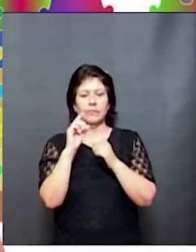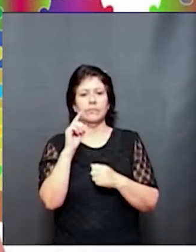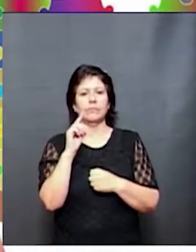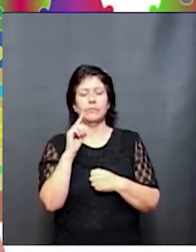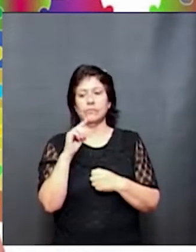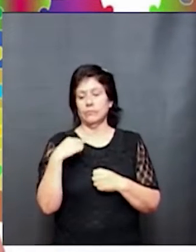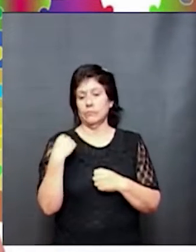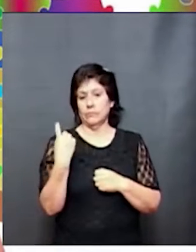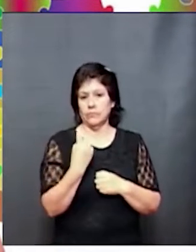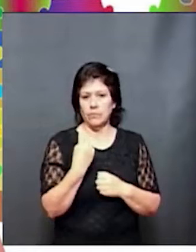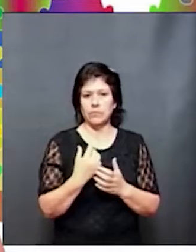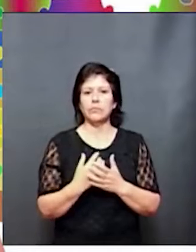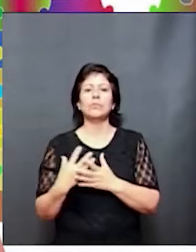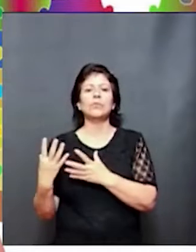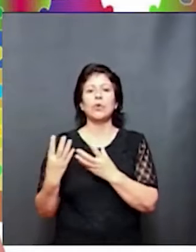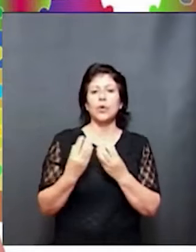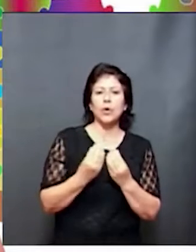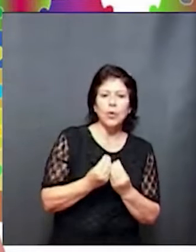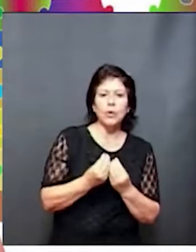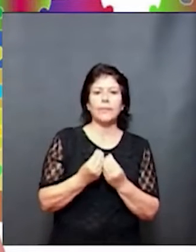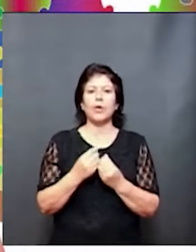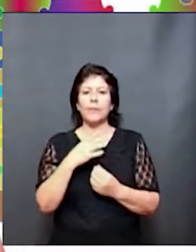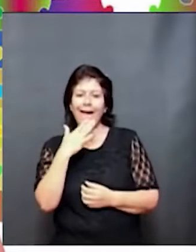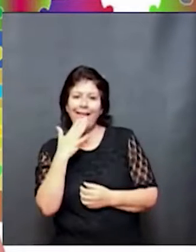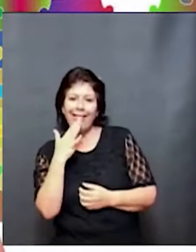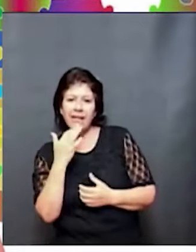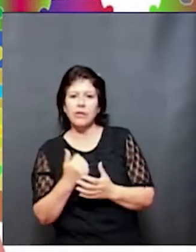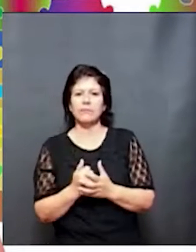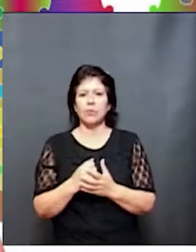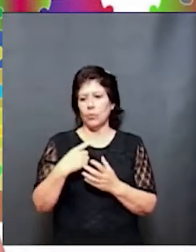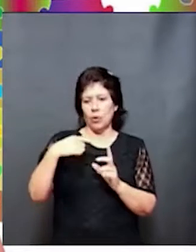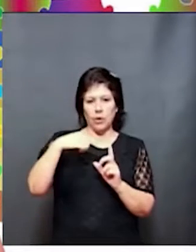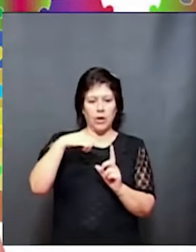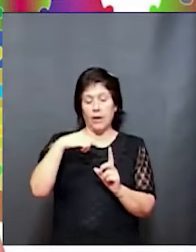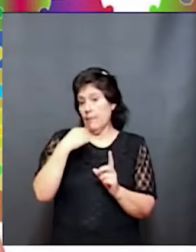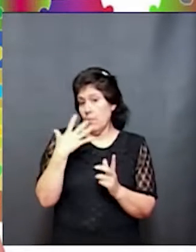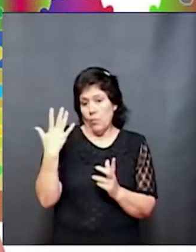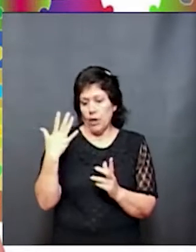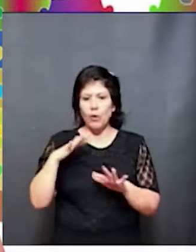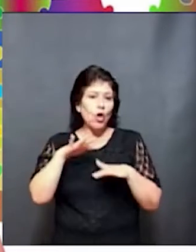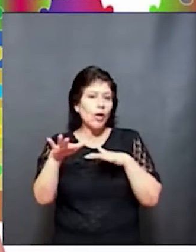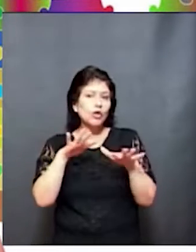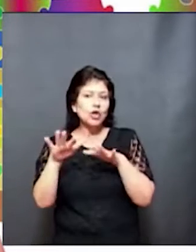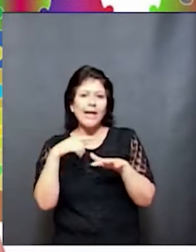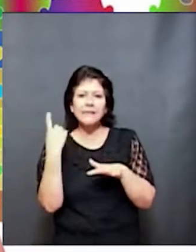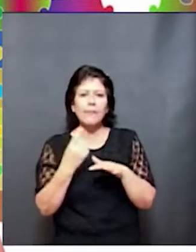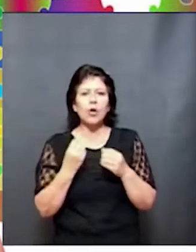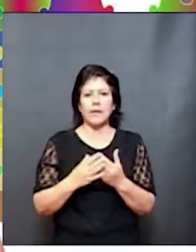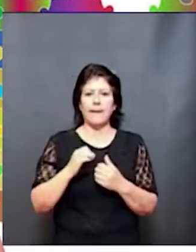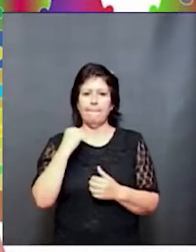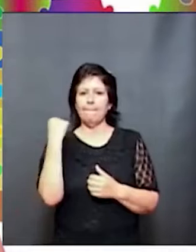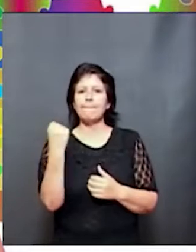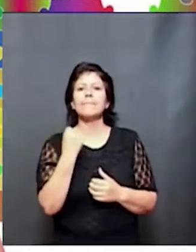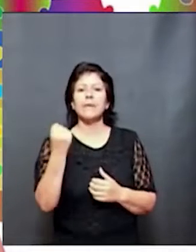nos ayuda a leer el mundo a entender lo que está alrededor de cada una de nuestras acciones. Y es importante